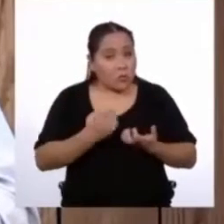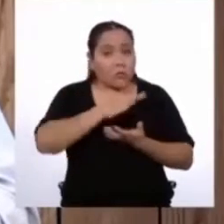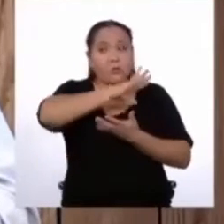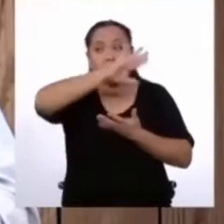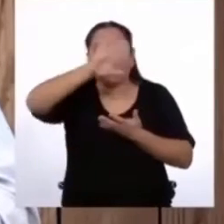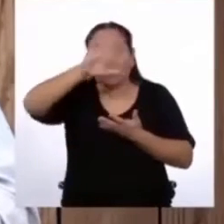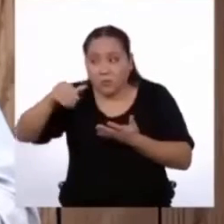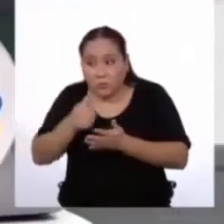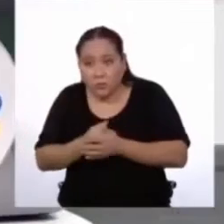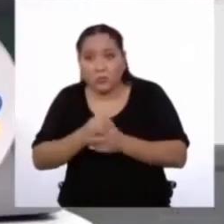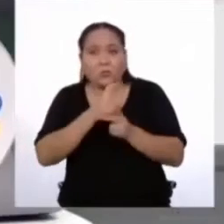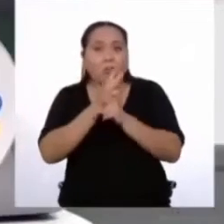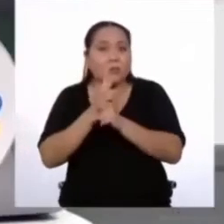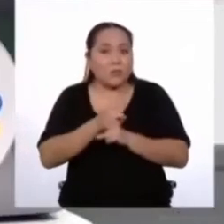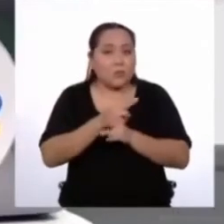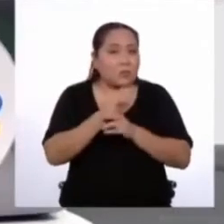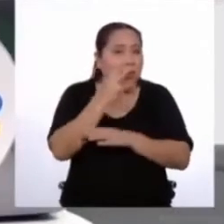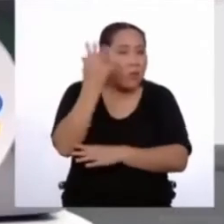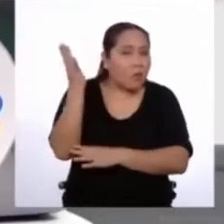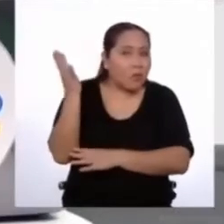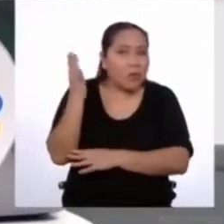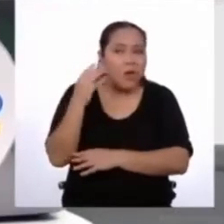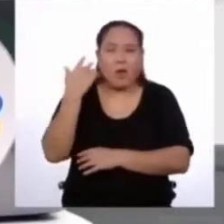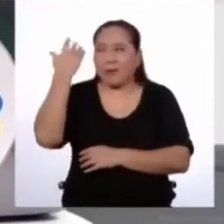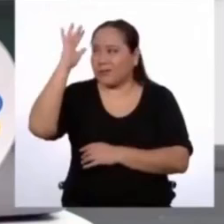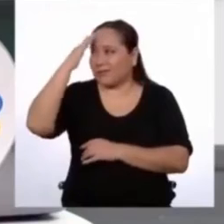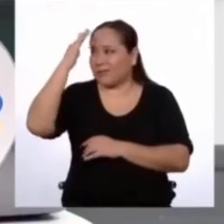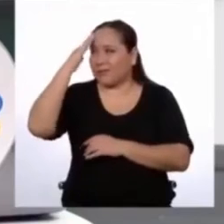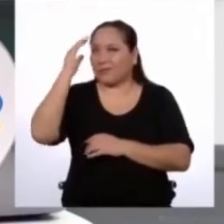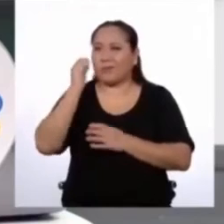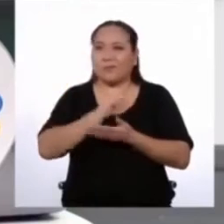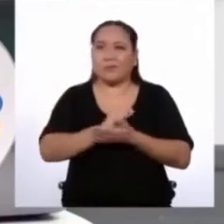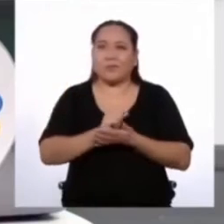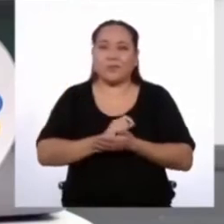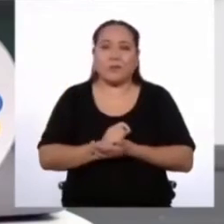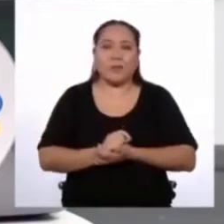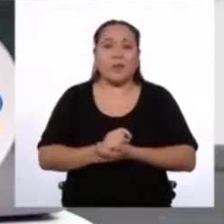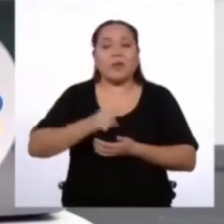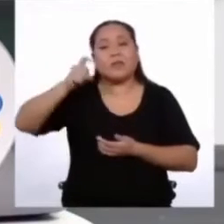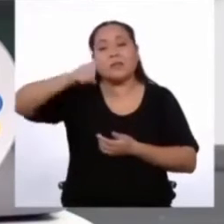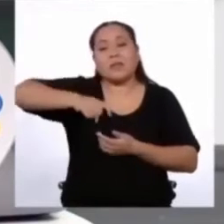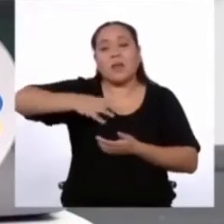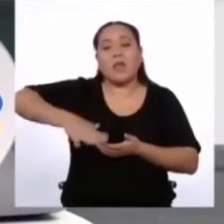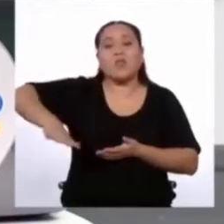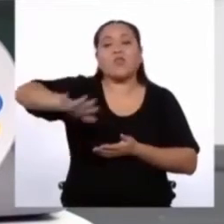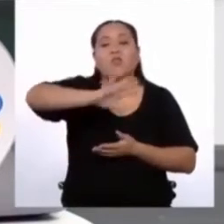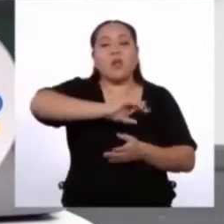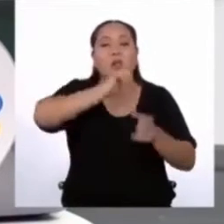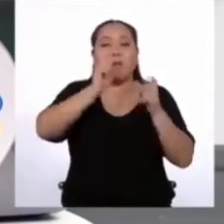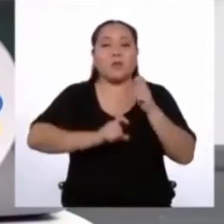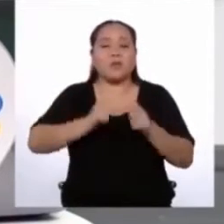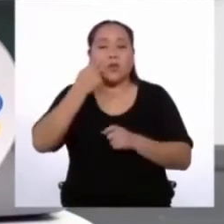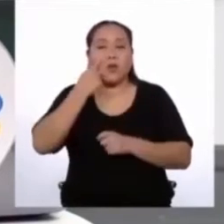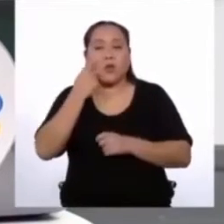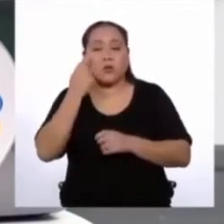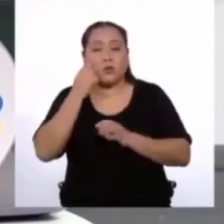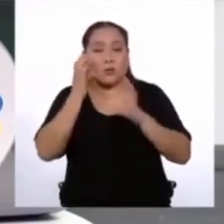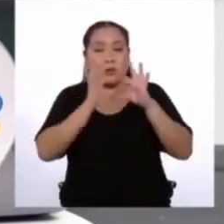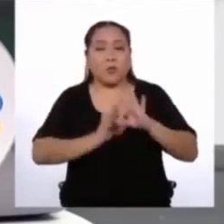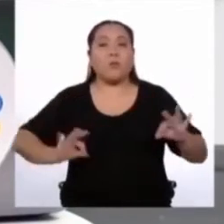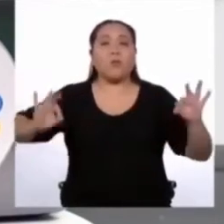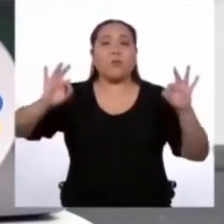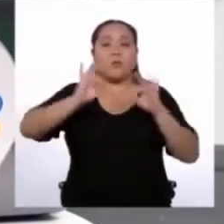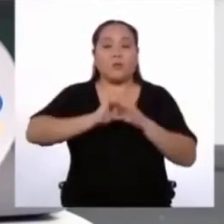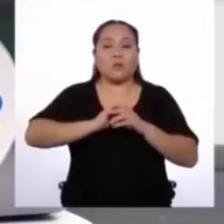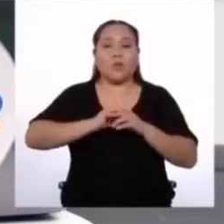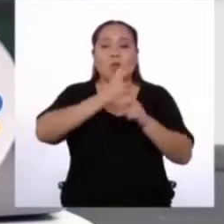cuiden los bosques... ¡Ya sé! Voy a escribir porque es necesario que todas las personas conozcan la importancia de comprometerse